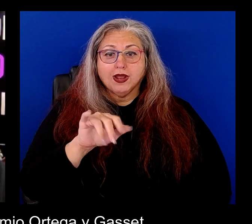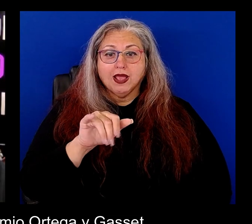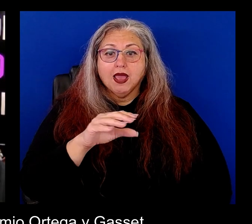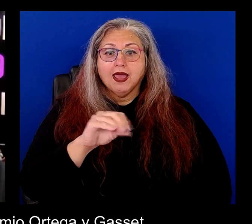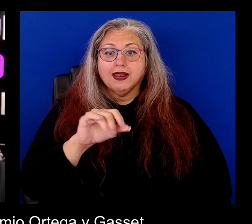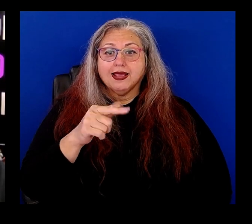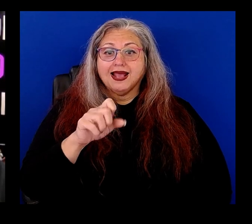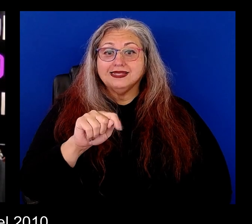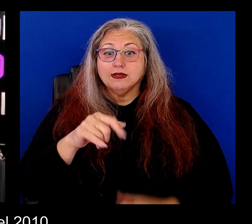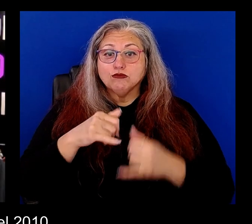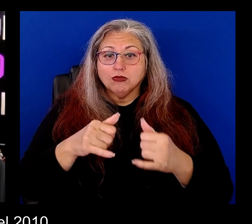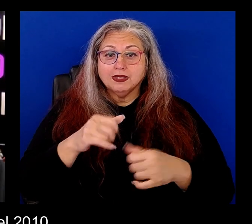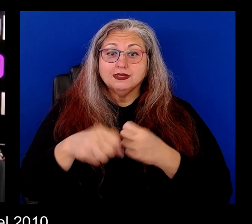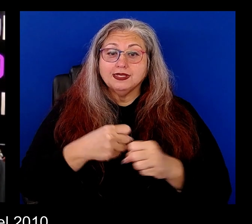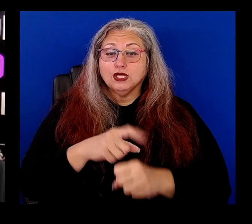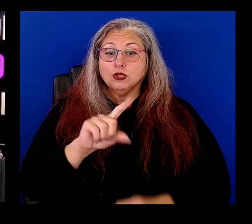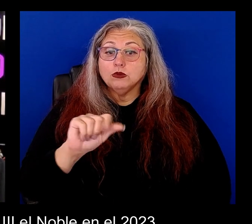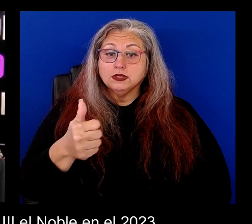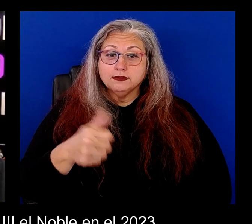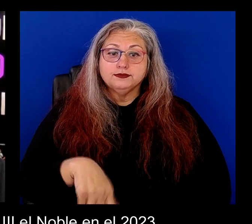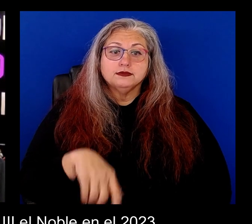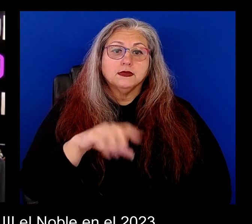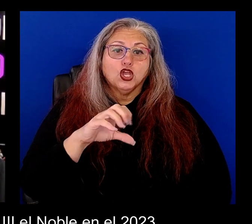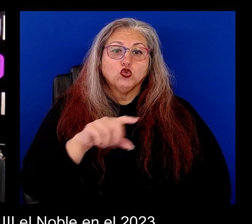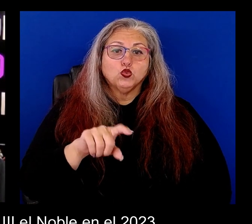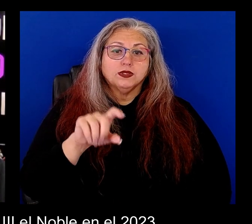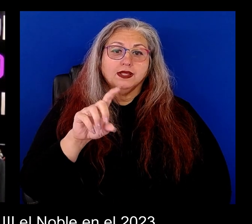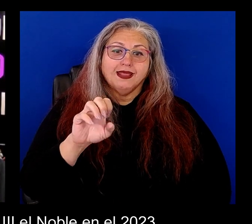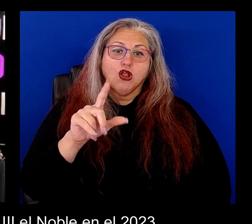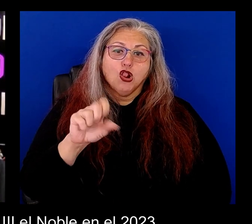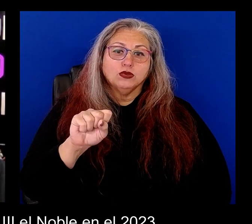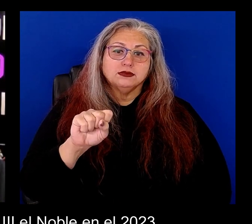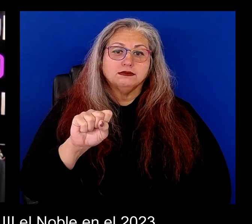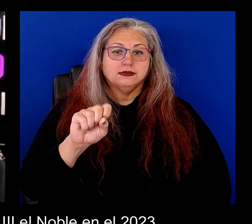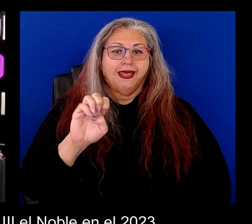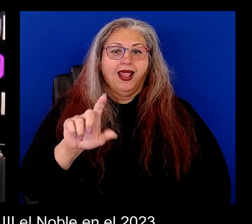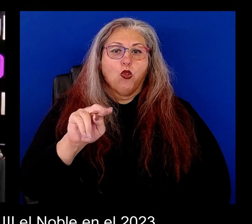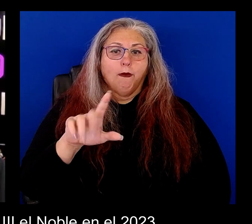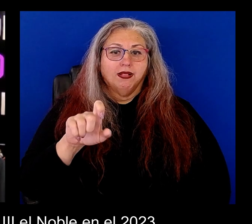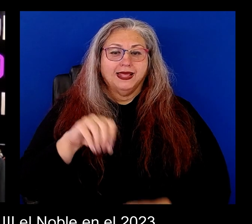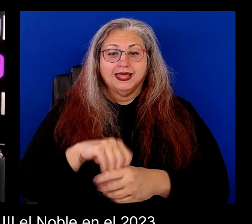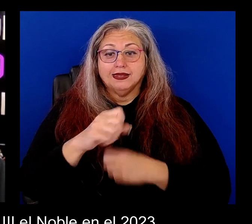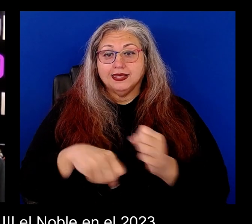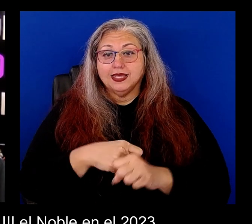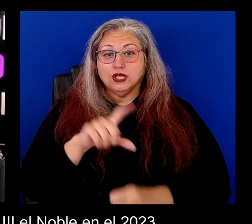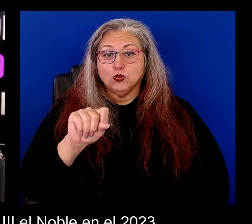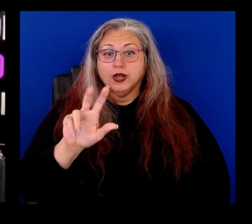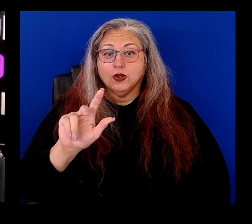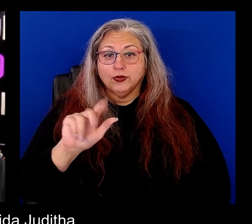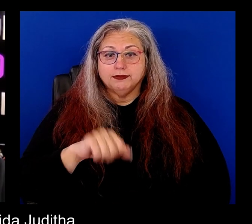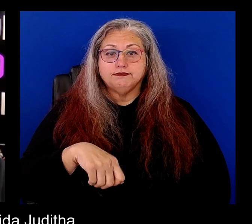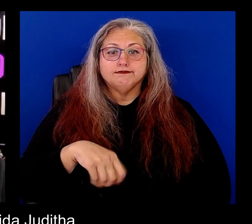Ortega y Gasset en el 2010 y la cruz de Carlos III el Noble en el 2023.